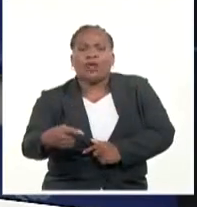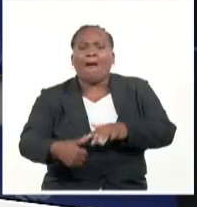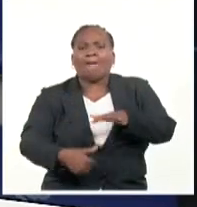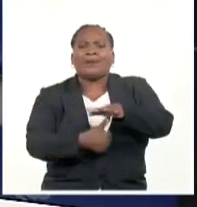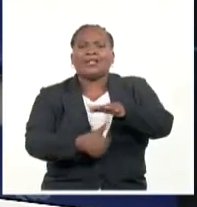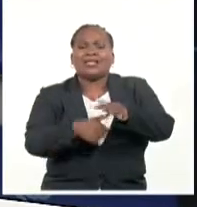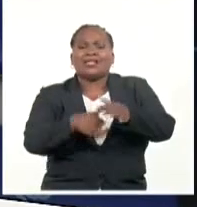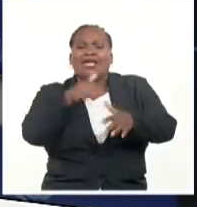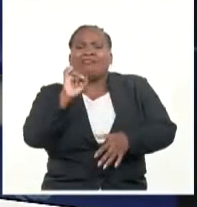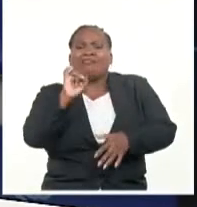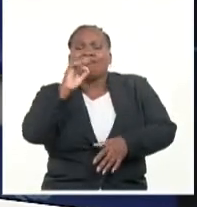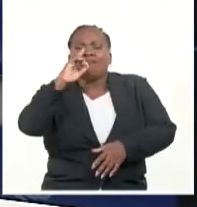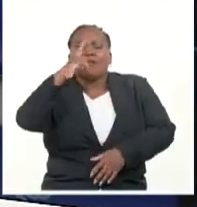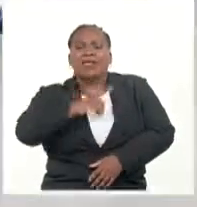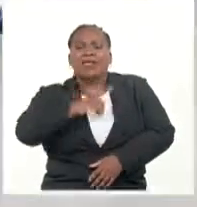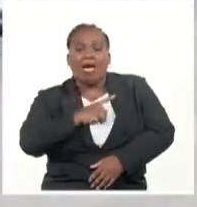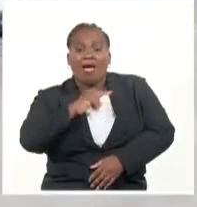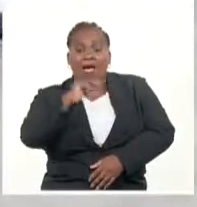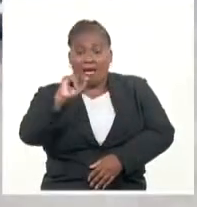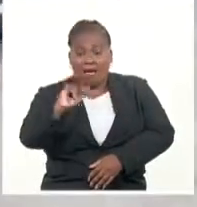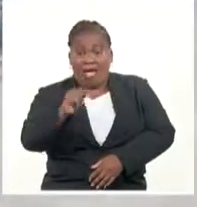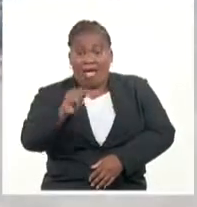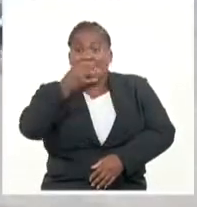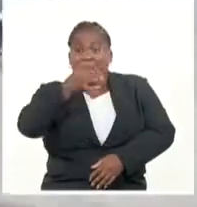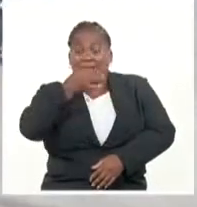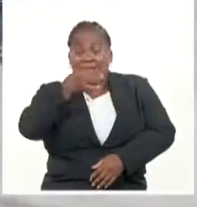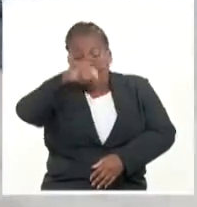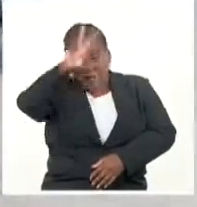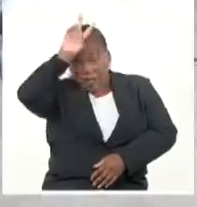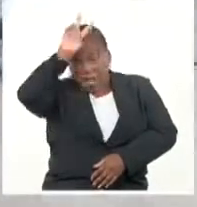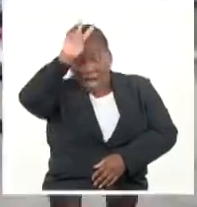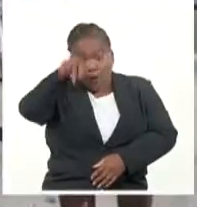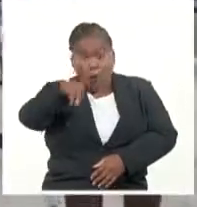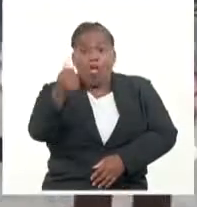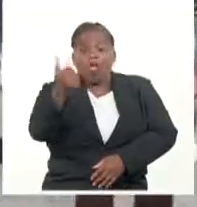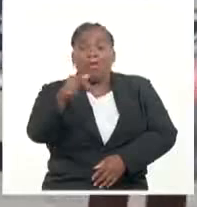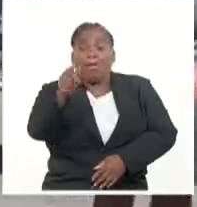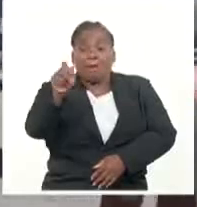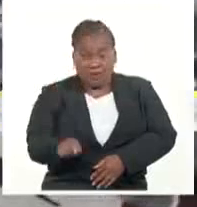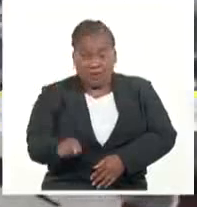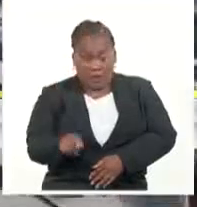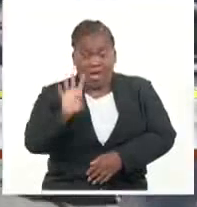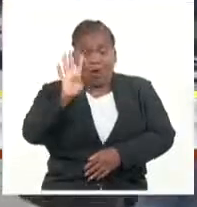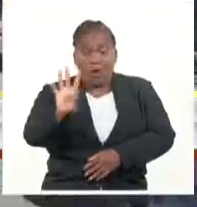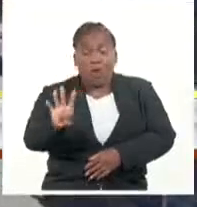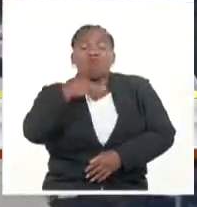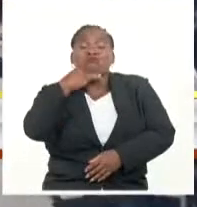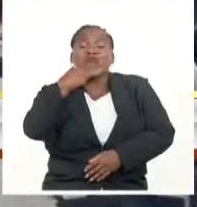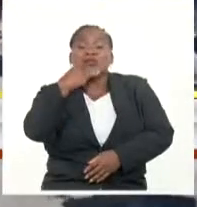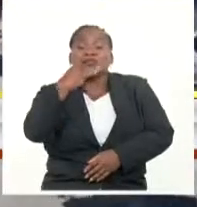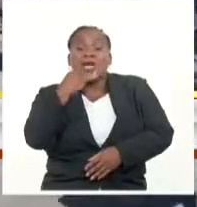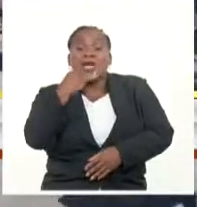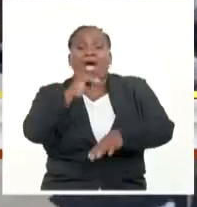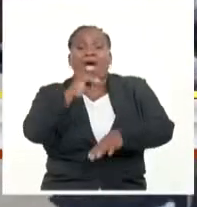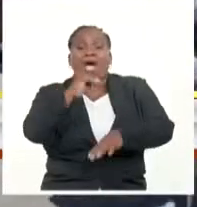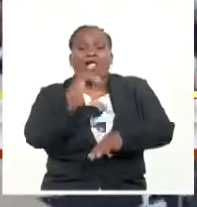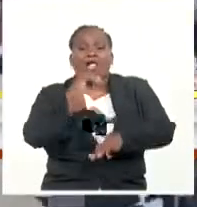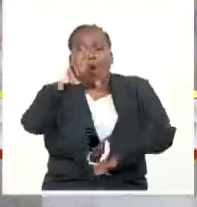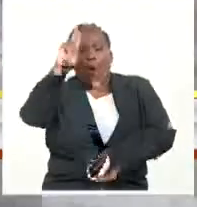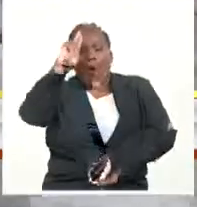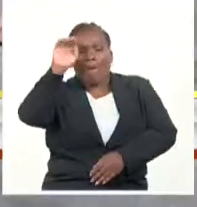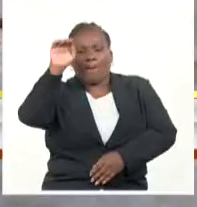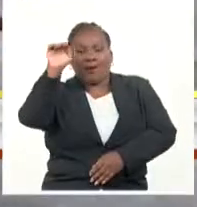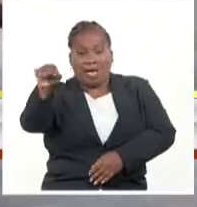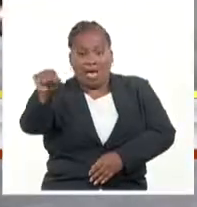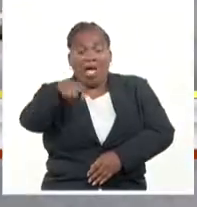la región sureña de Puno. El ente peruano confirmó la existencia de 10 civiles y 4 policías heridos en el hospital. Mientras, la fiscal general